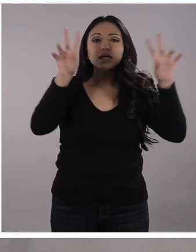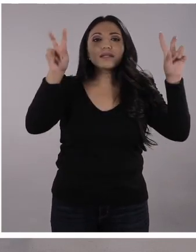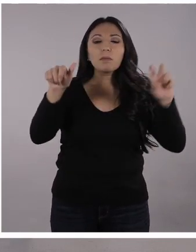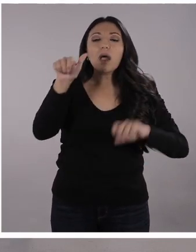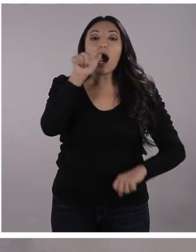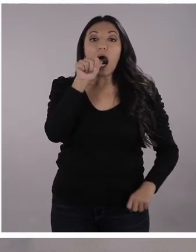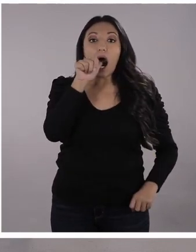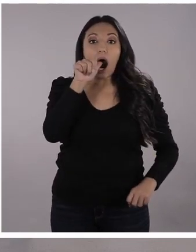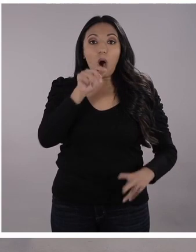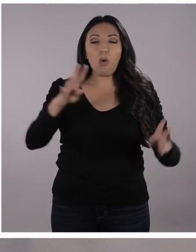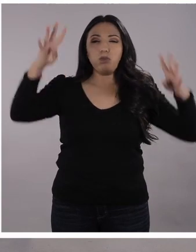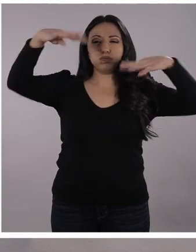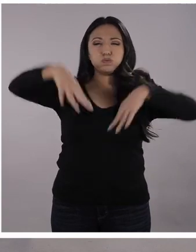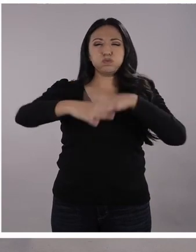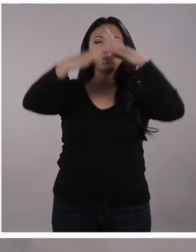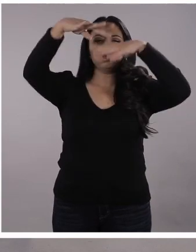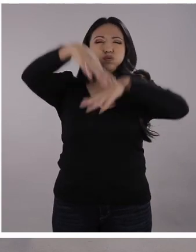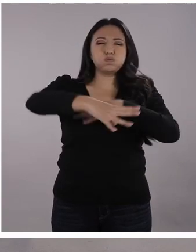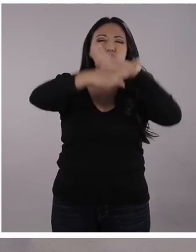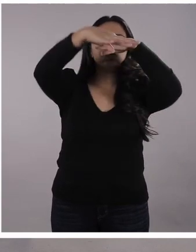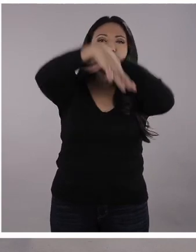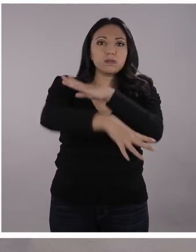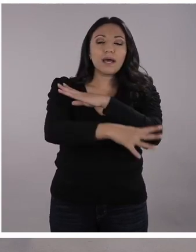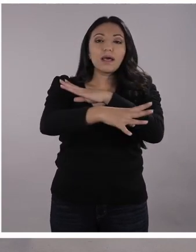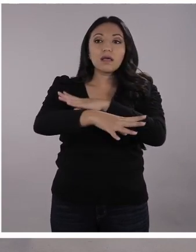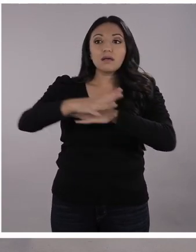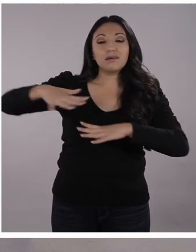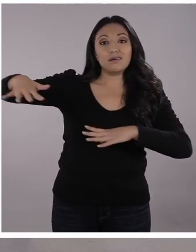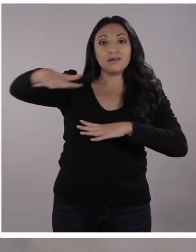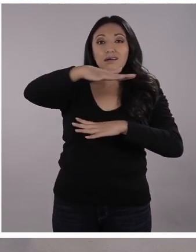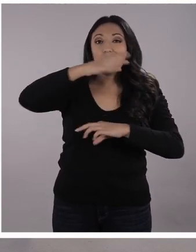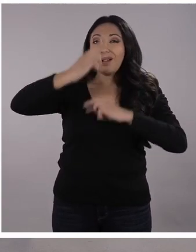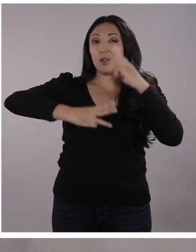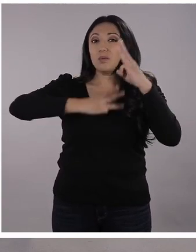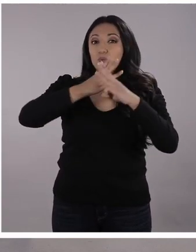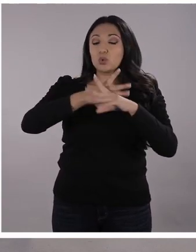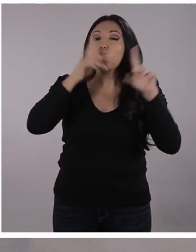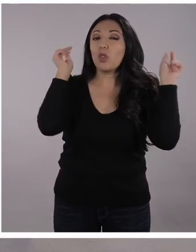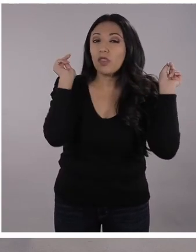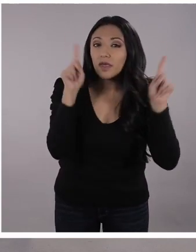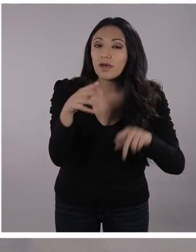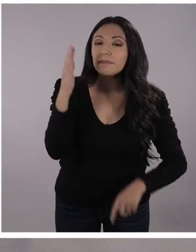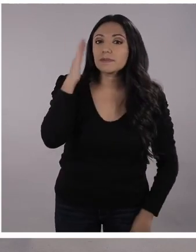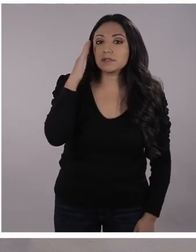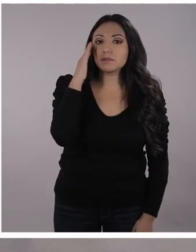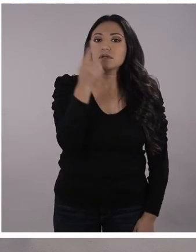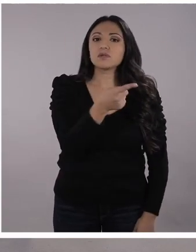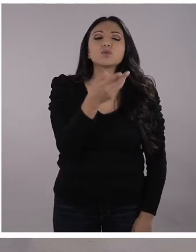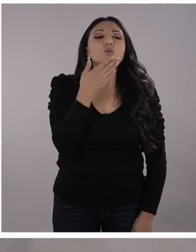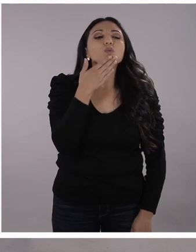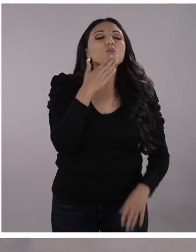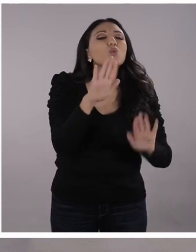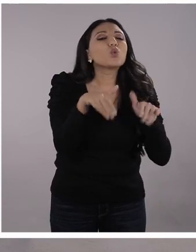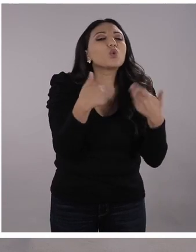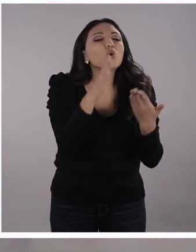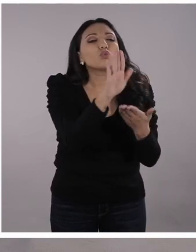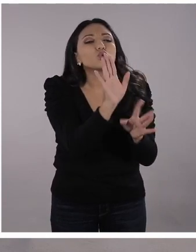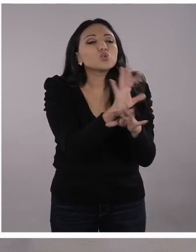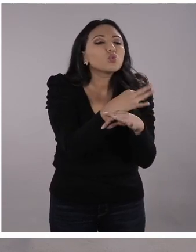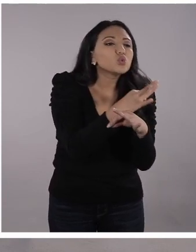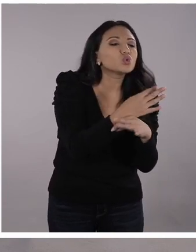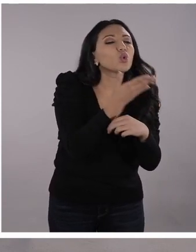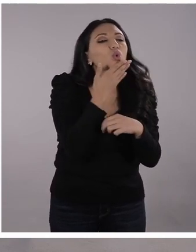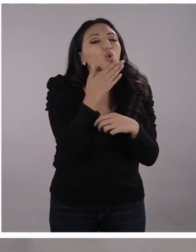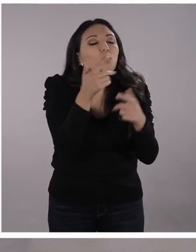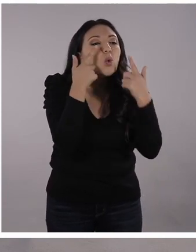corrientes marinas que existen en nuestro planeta. Y debemos conocerlas para también saber cómo se desarrollan y cómo debemos